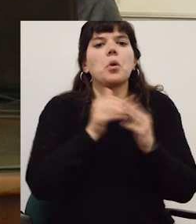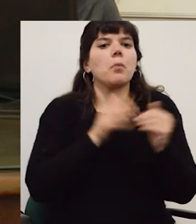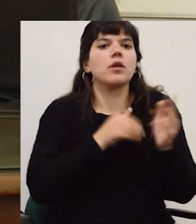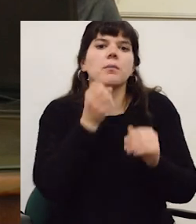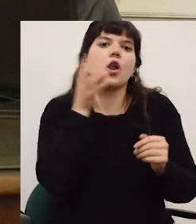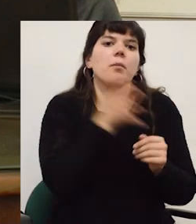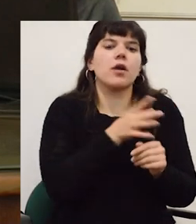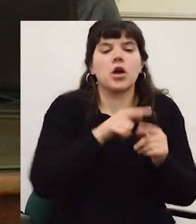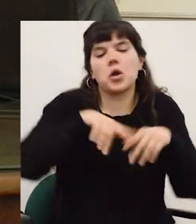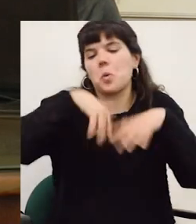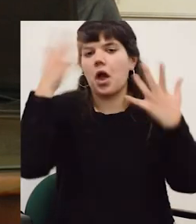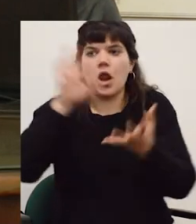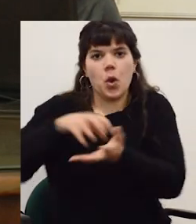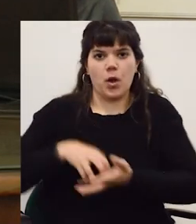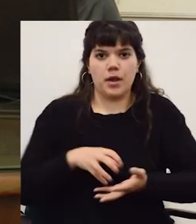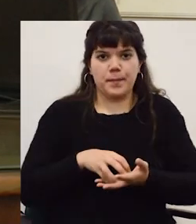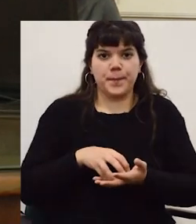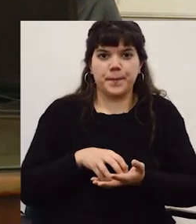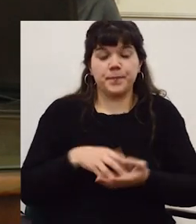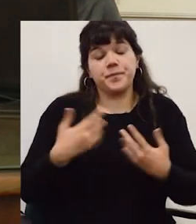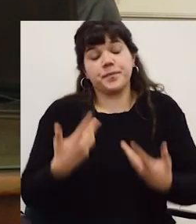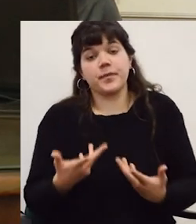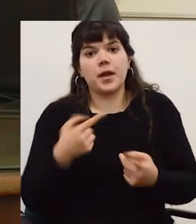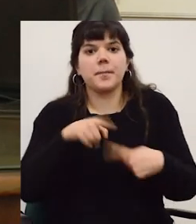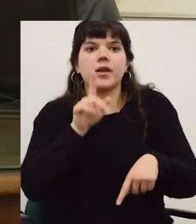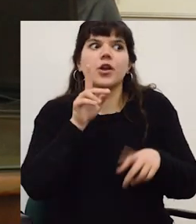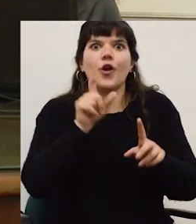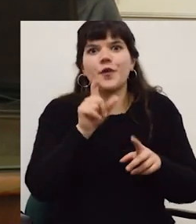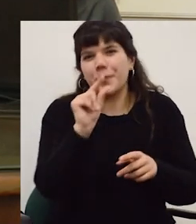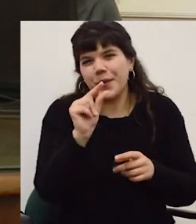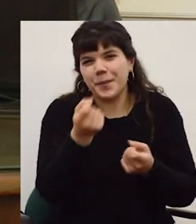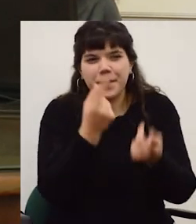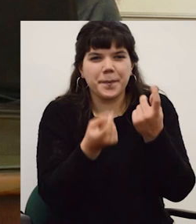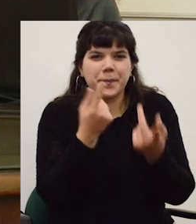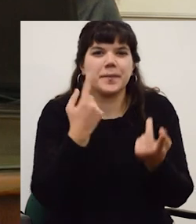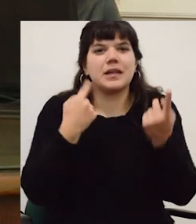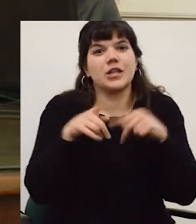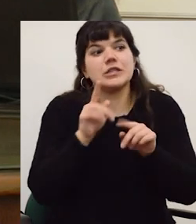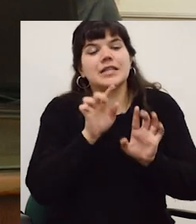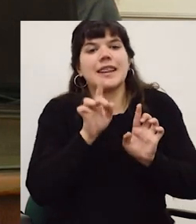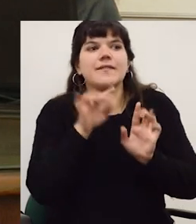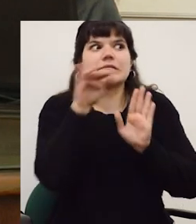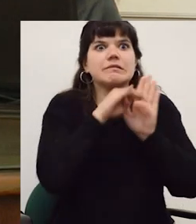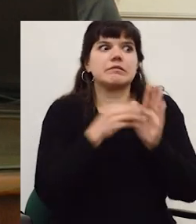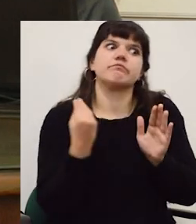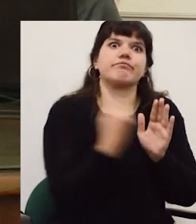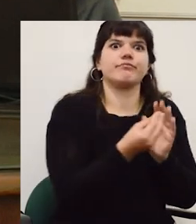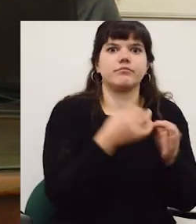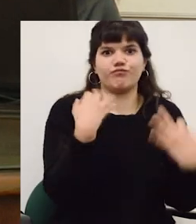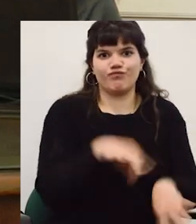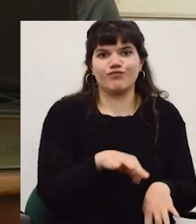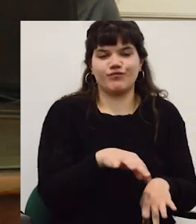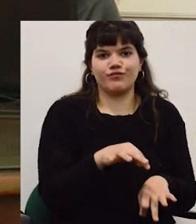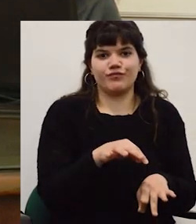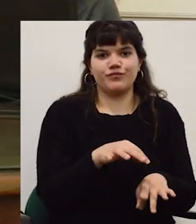Humboldt y eso que no importa es para los mejores del lugar que sean yo que sé pero bueno son poquitas